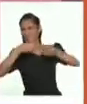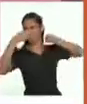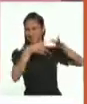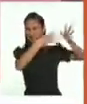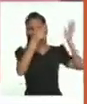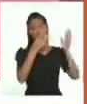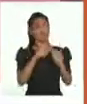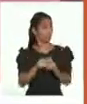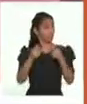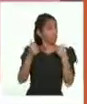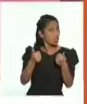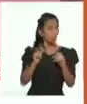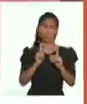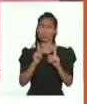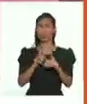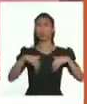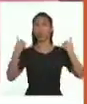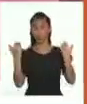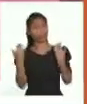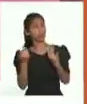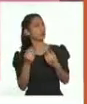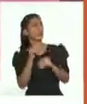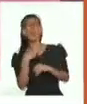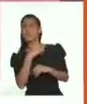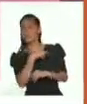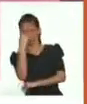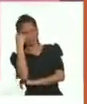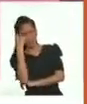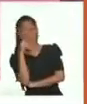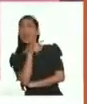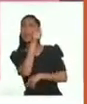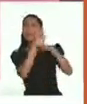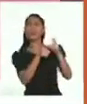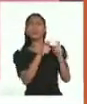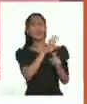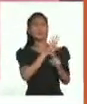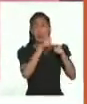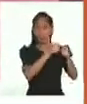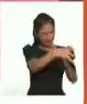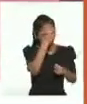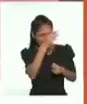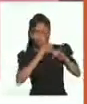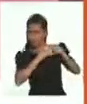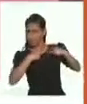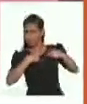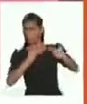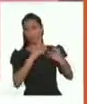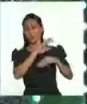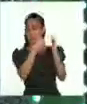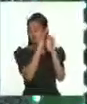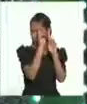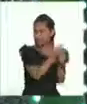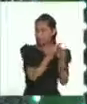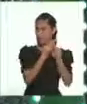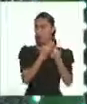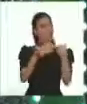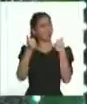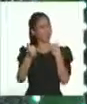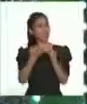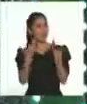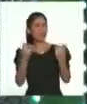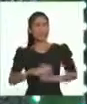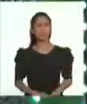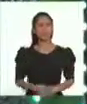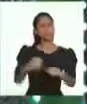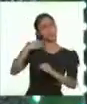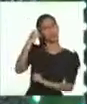tijeras. Yo creo que no puedes obligar a nadie de que haga las cosas como tú las haces. Todos debemos respetar la forma de ser de cada persona. Qué buenos ejemplos han